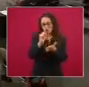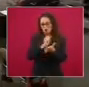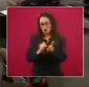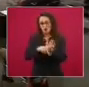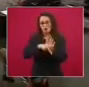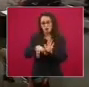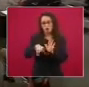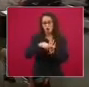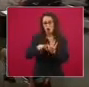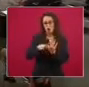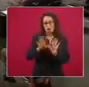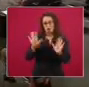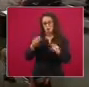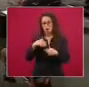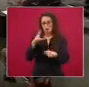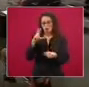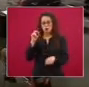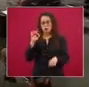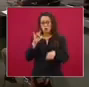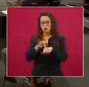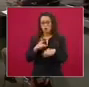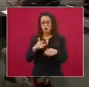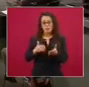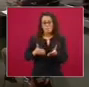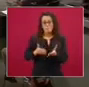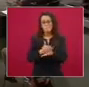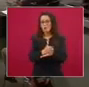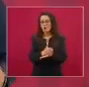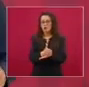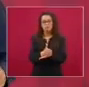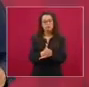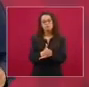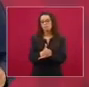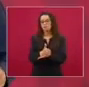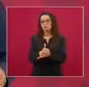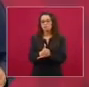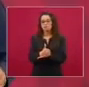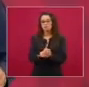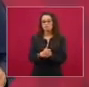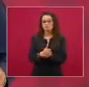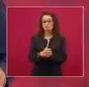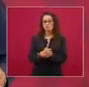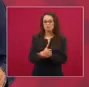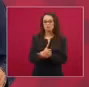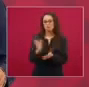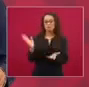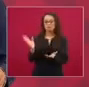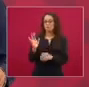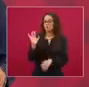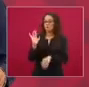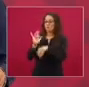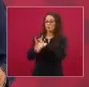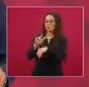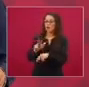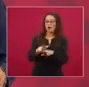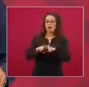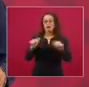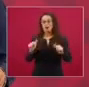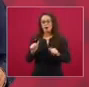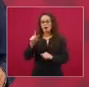No, vamos a tocar a Loret de Mola ni con el pétalo de una rosa.